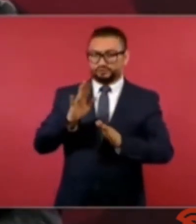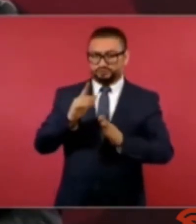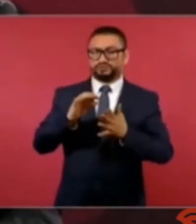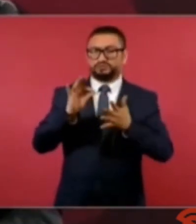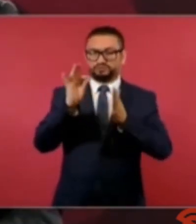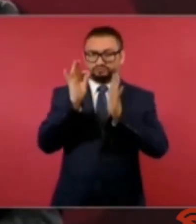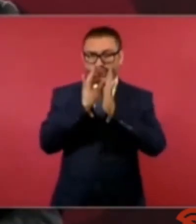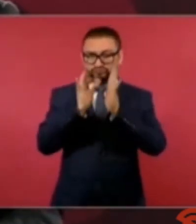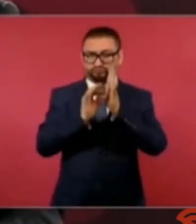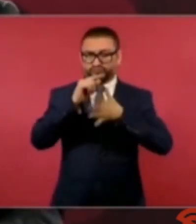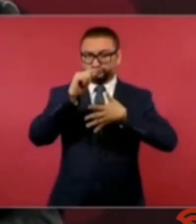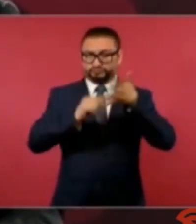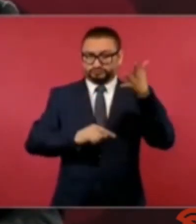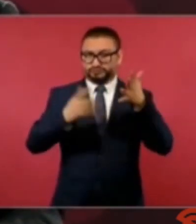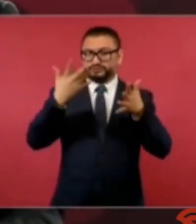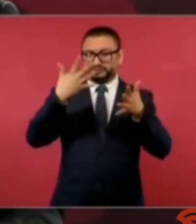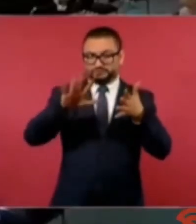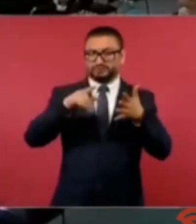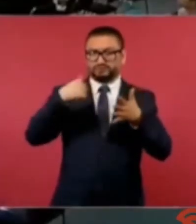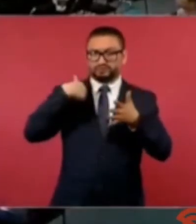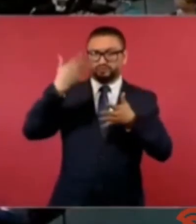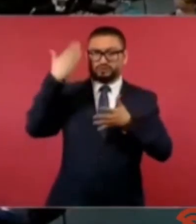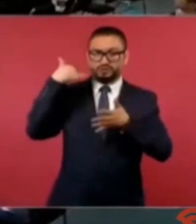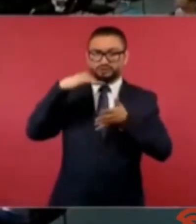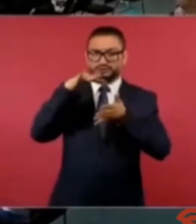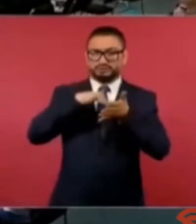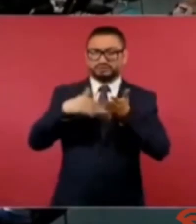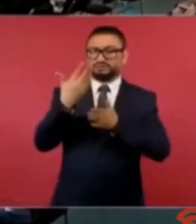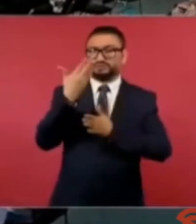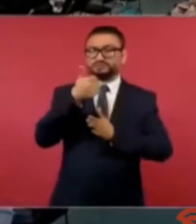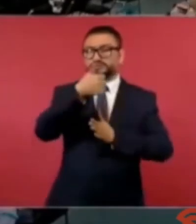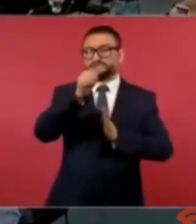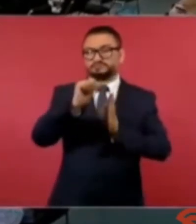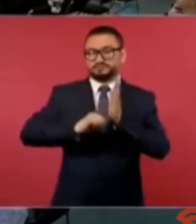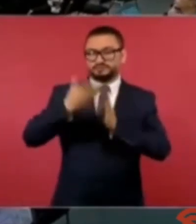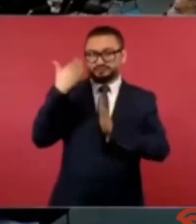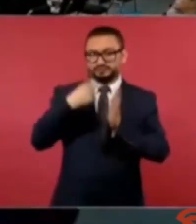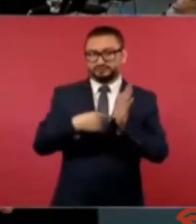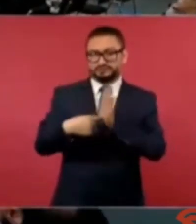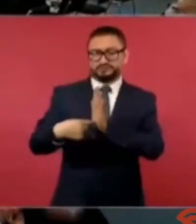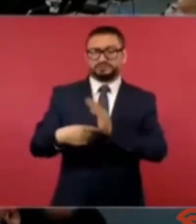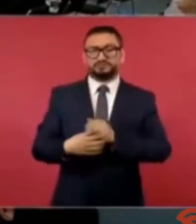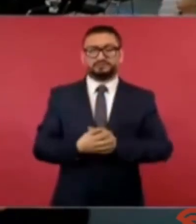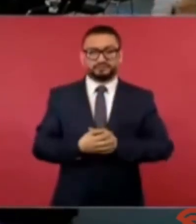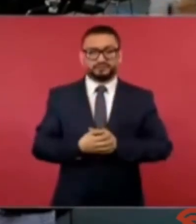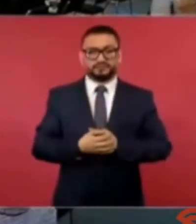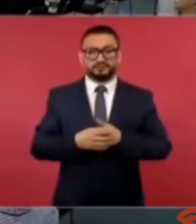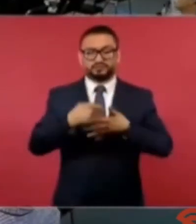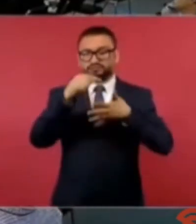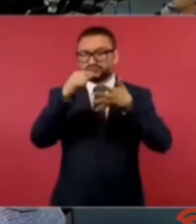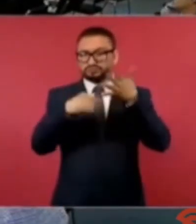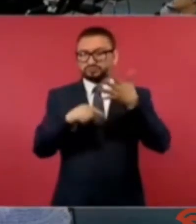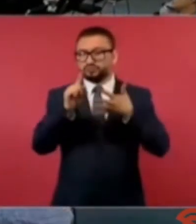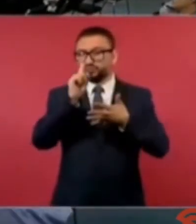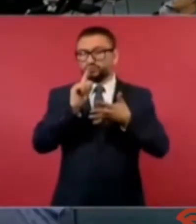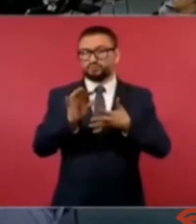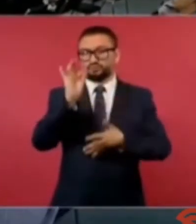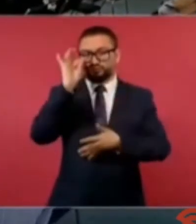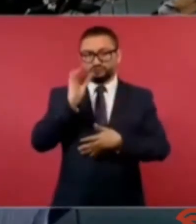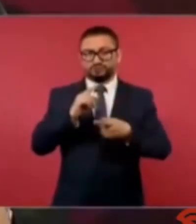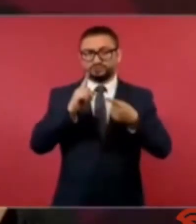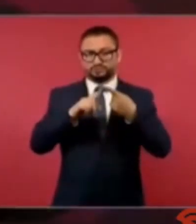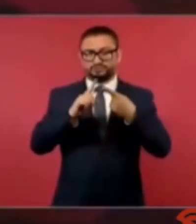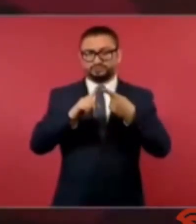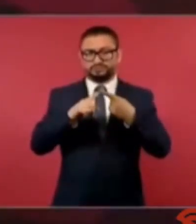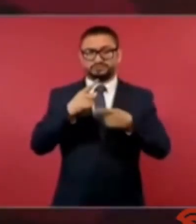puntos que le leí hace 6 meses no más uno el primero